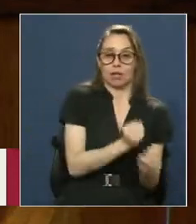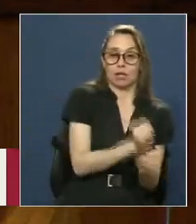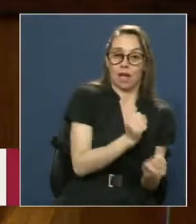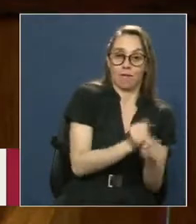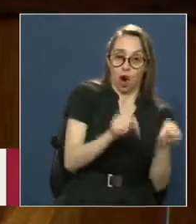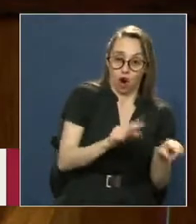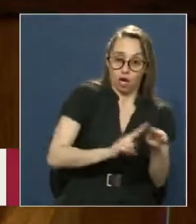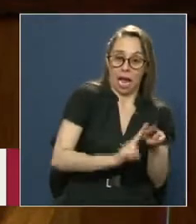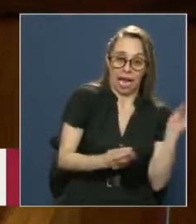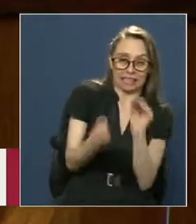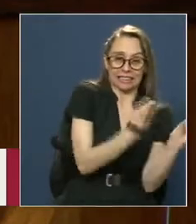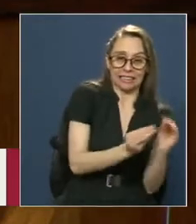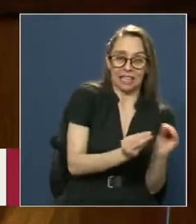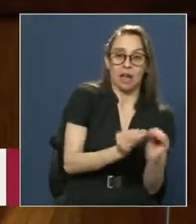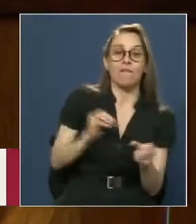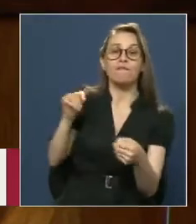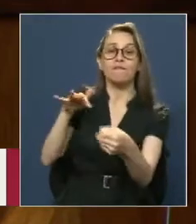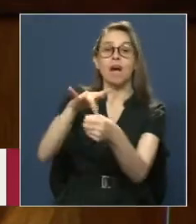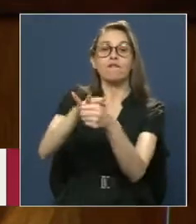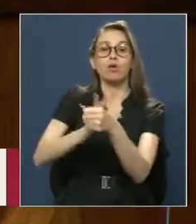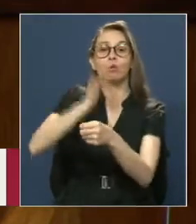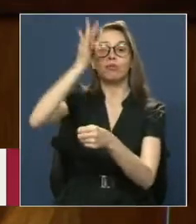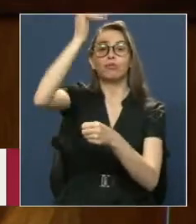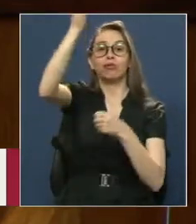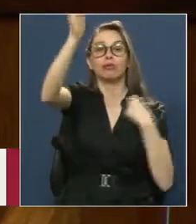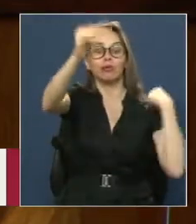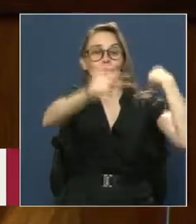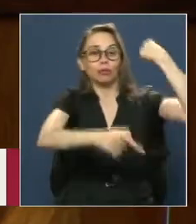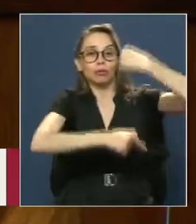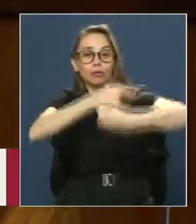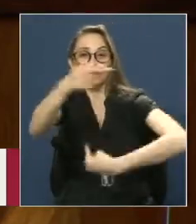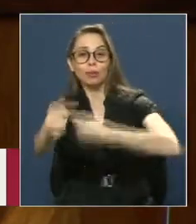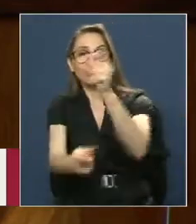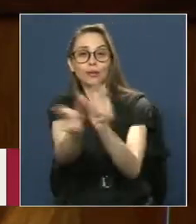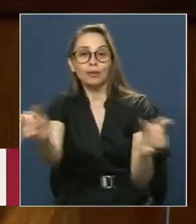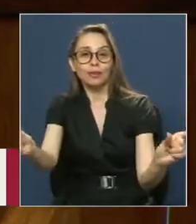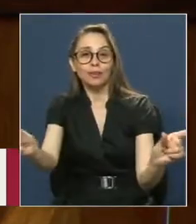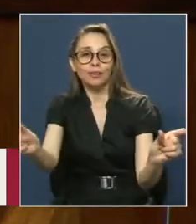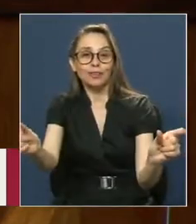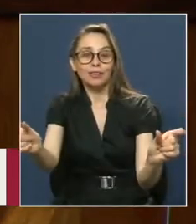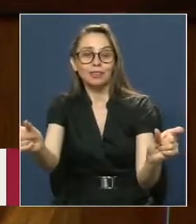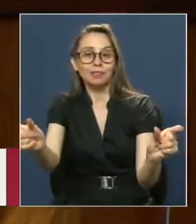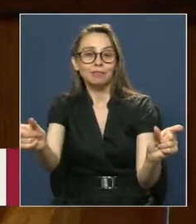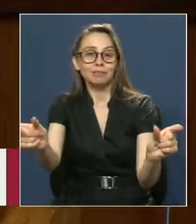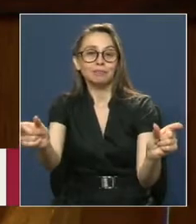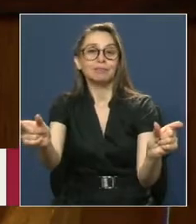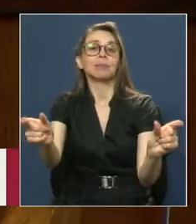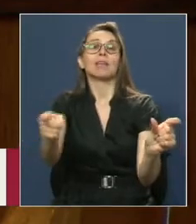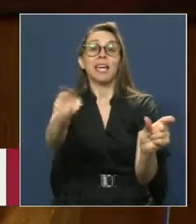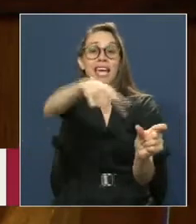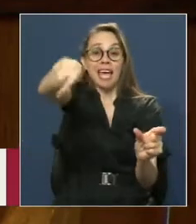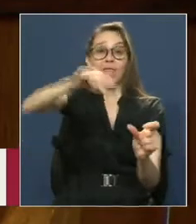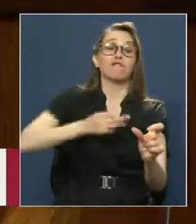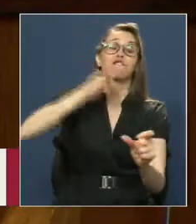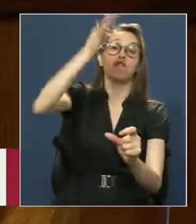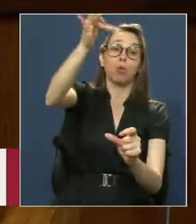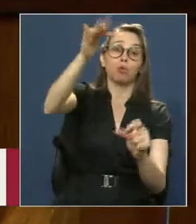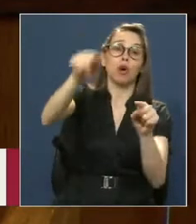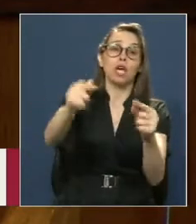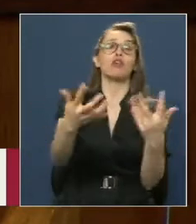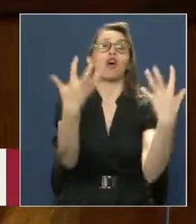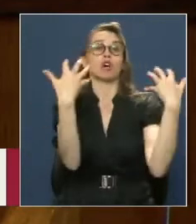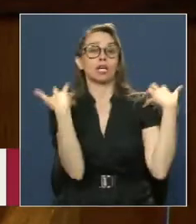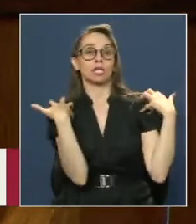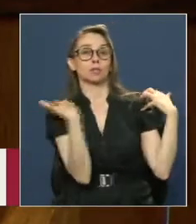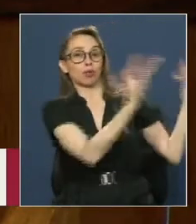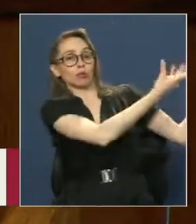hacemos hoy Repercutirá En aquellos Que componen Las futuras generaciones Y deberán también Hacerse responsables